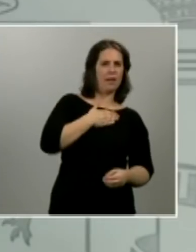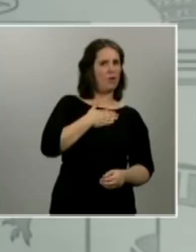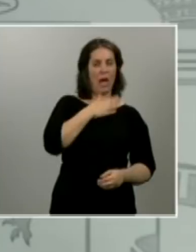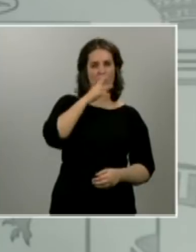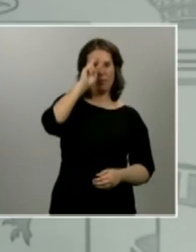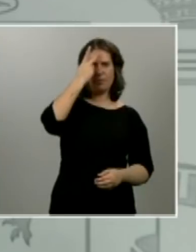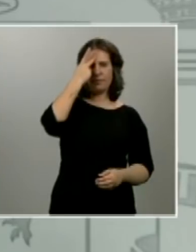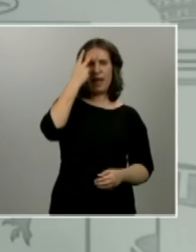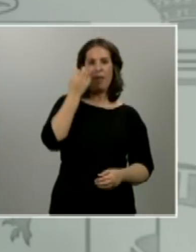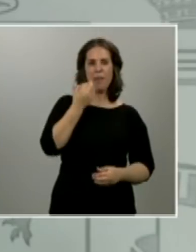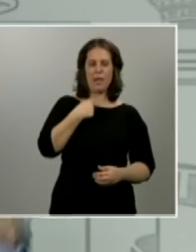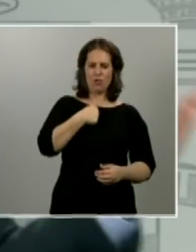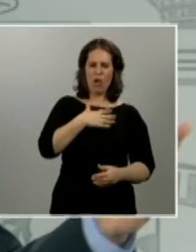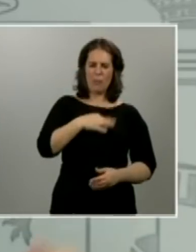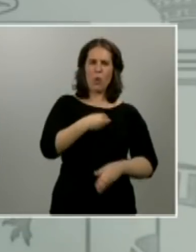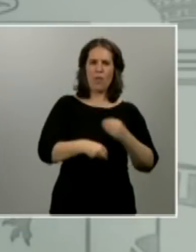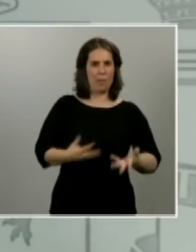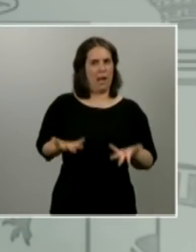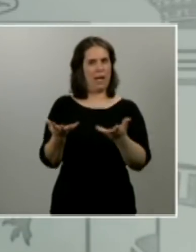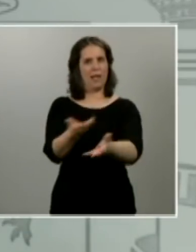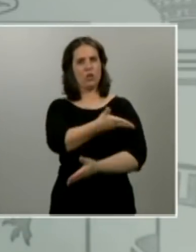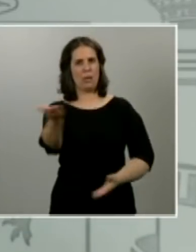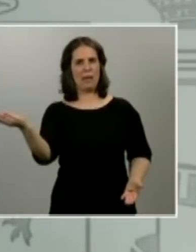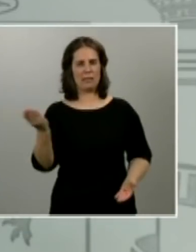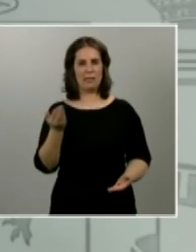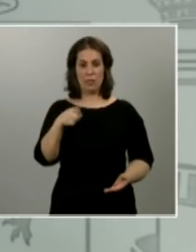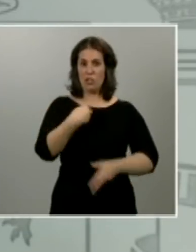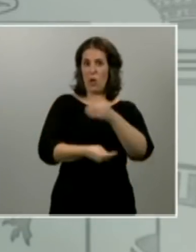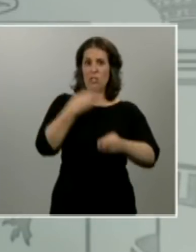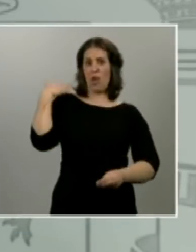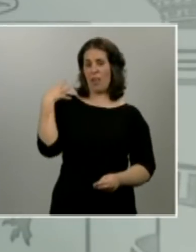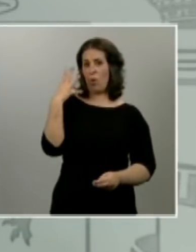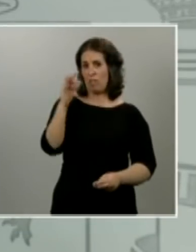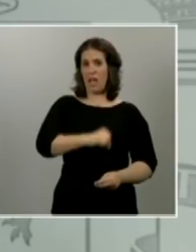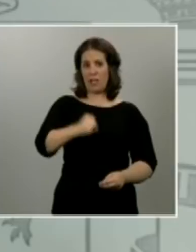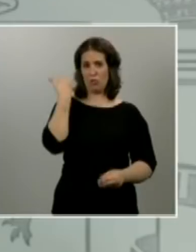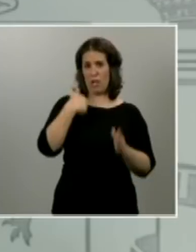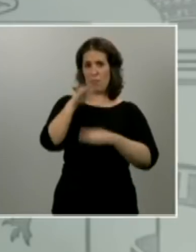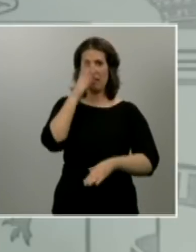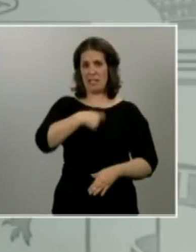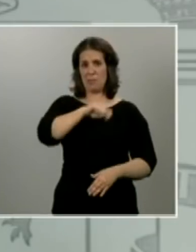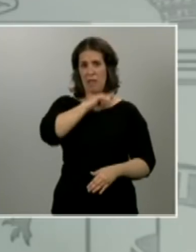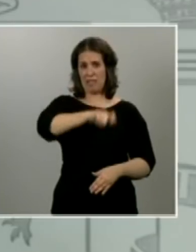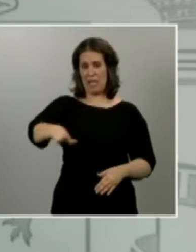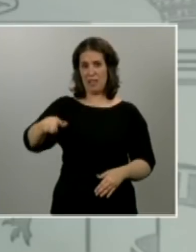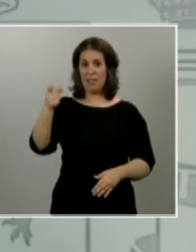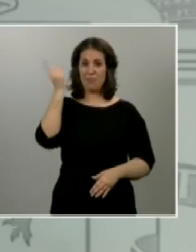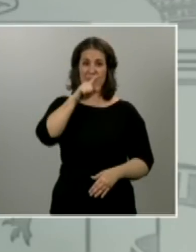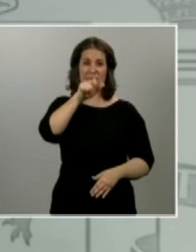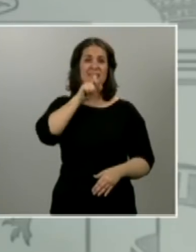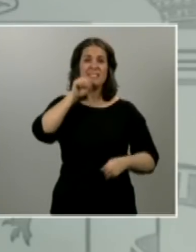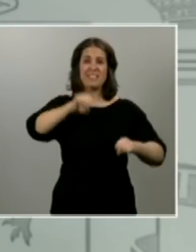Algo que ya hizo nuestro país hace más de cuatro décadas. En eso que saben sobre todo los ciudadanos más veteranos, los de más edad,